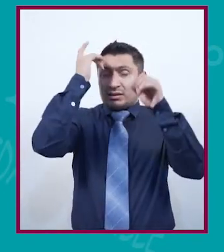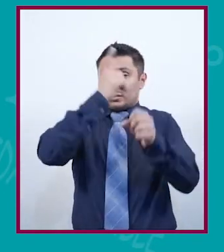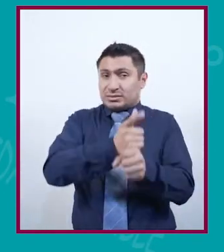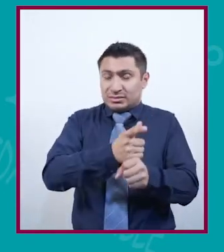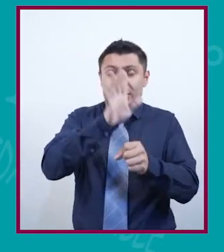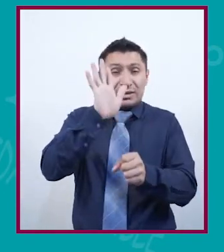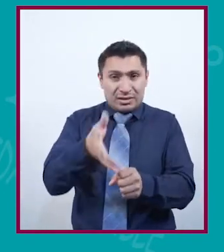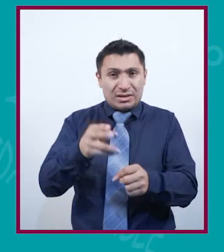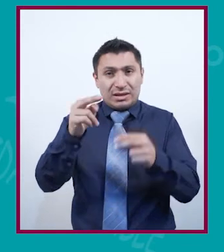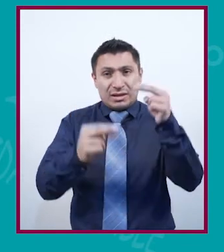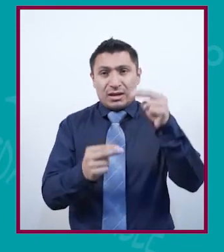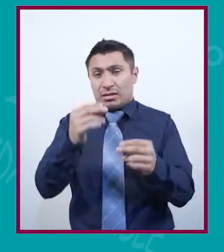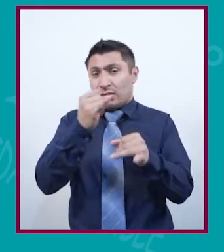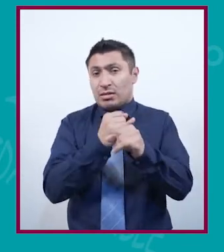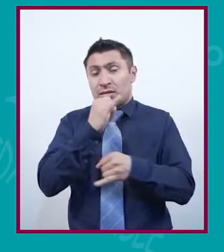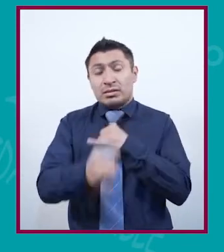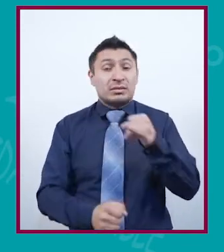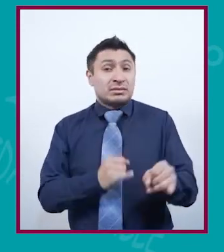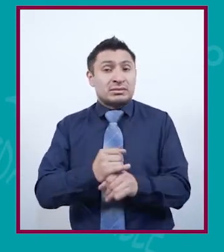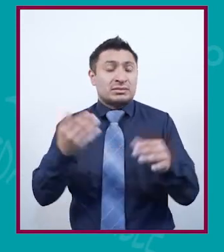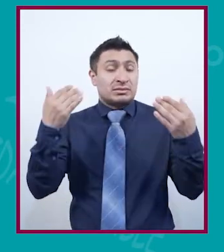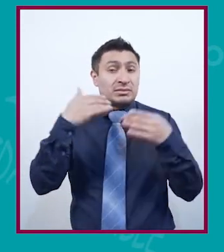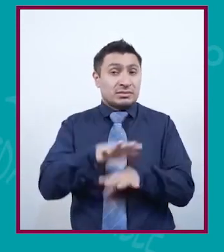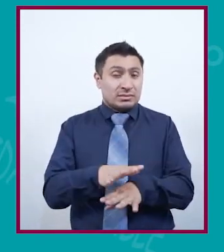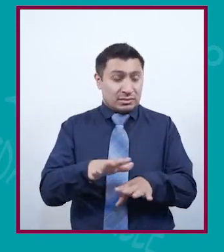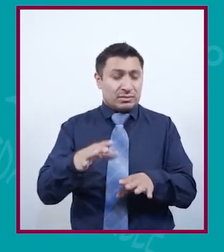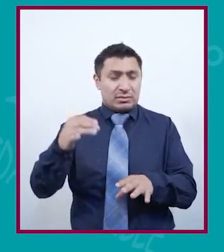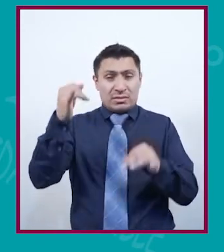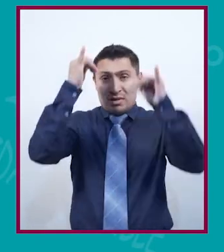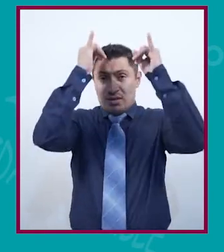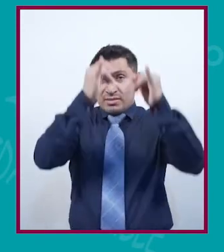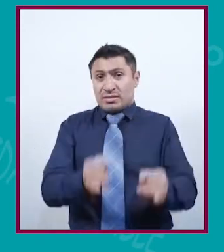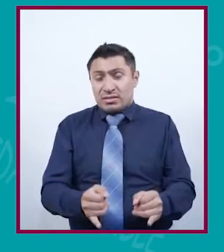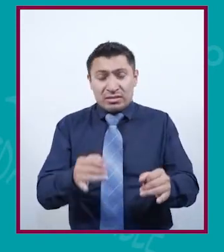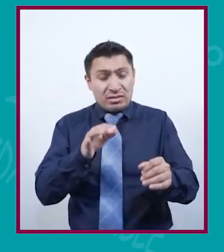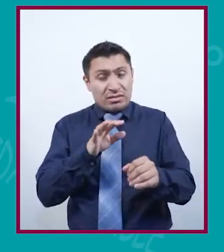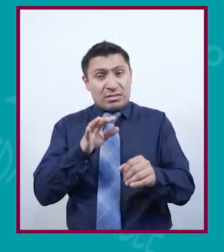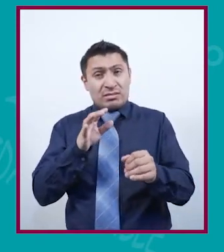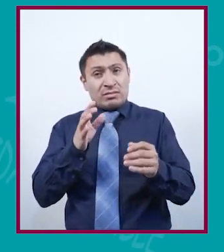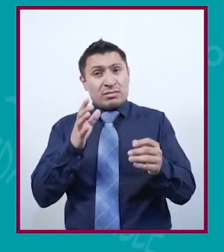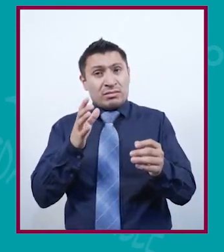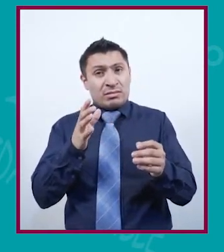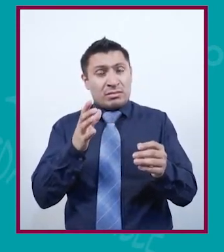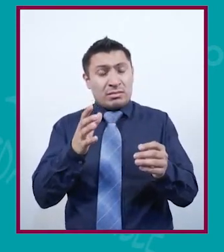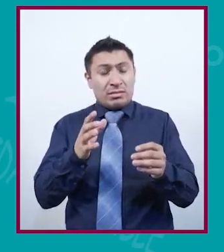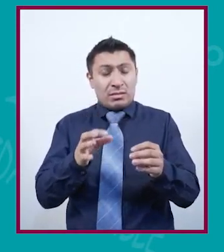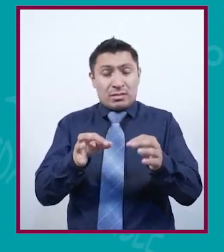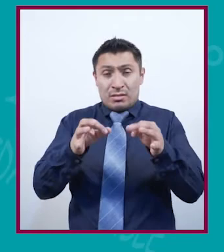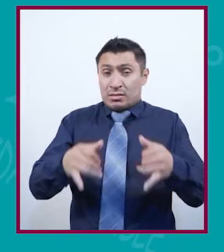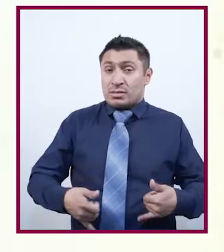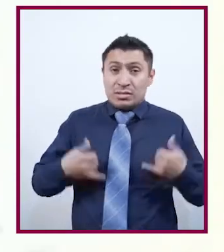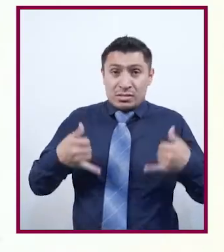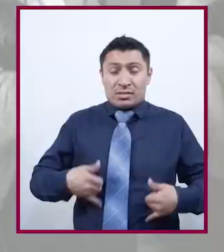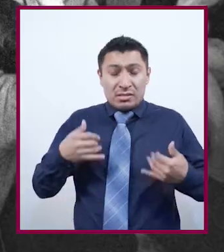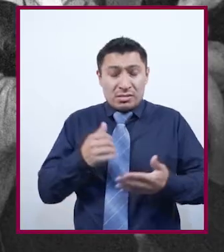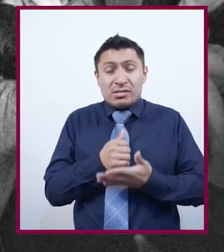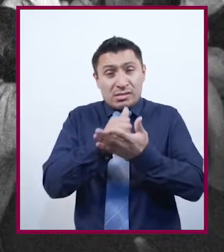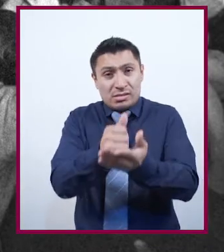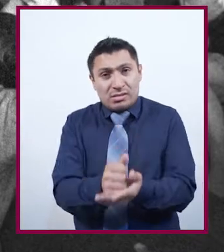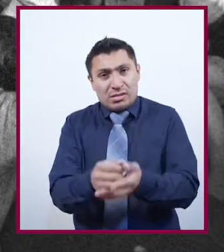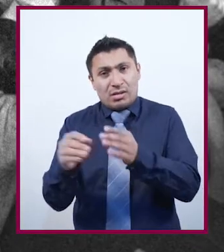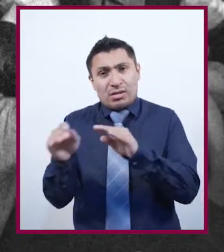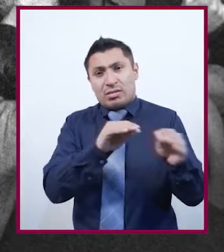identificación ya a nivel internacional sobre la actividad de una identidad juvenil, pues